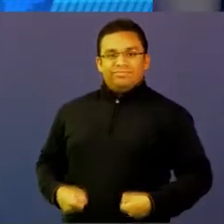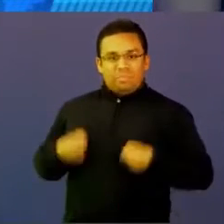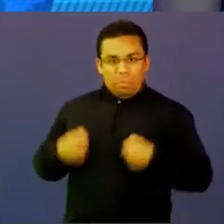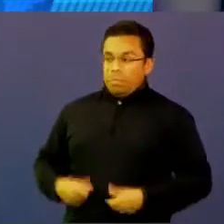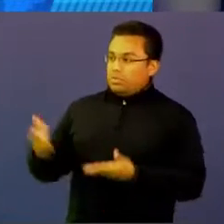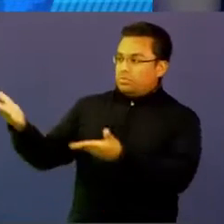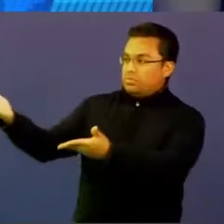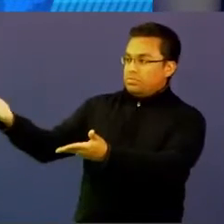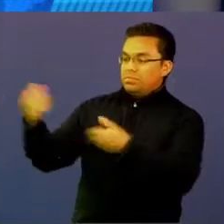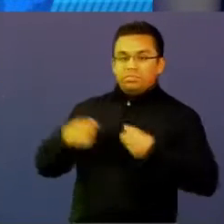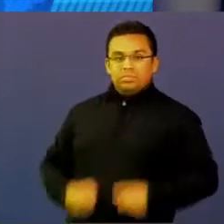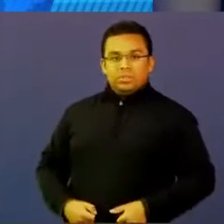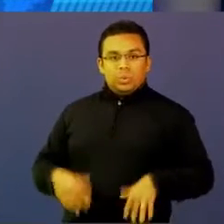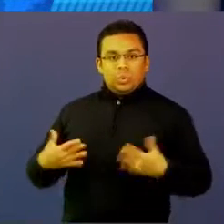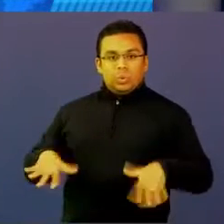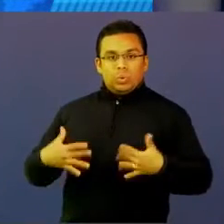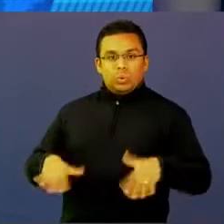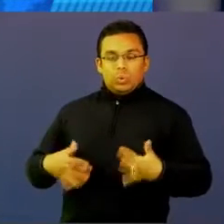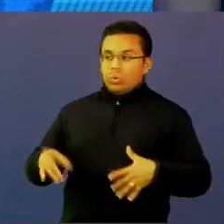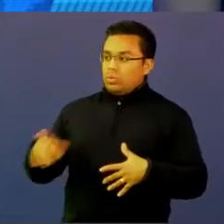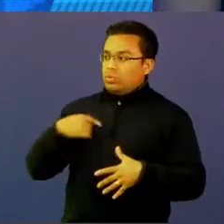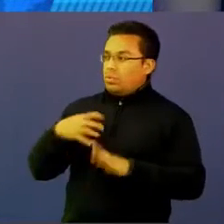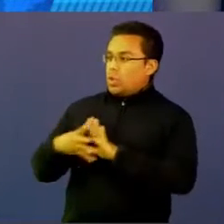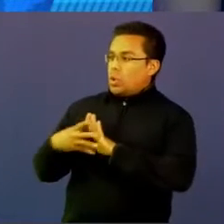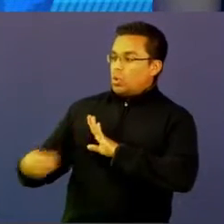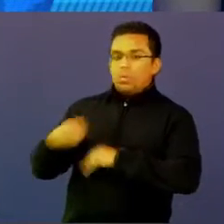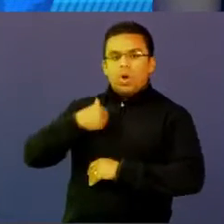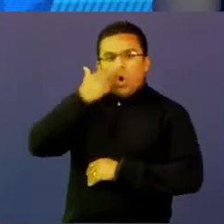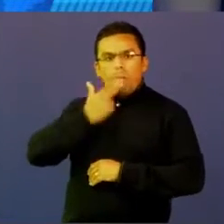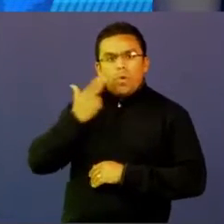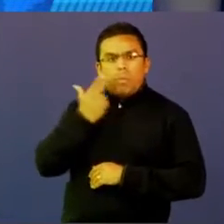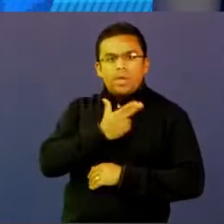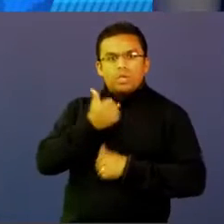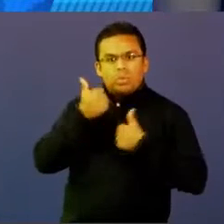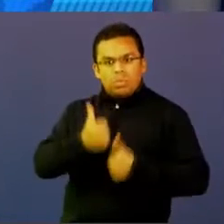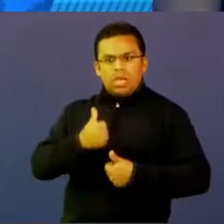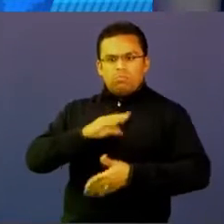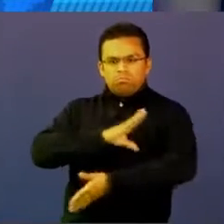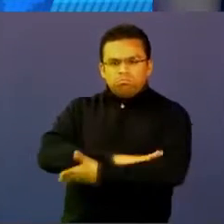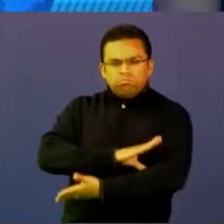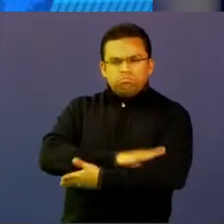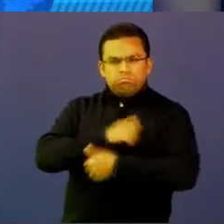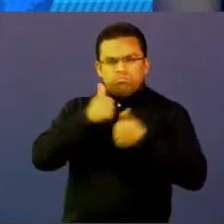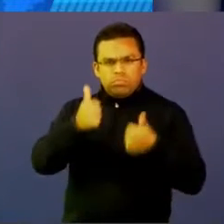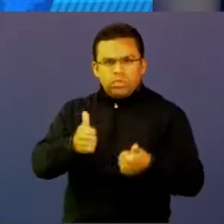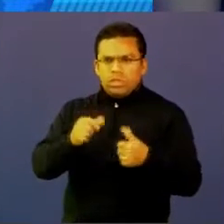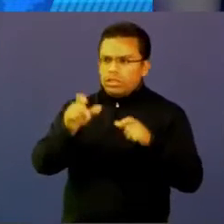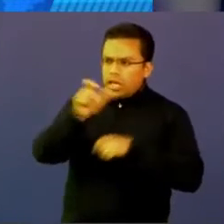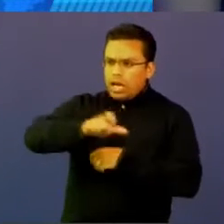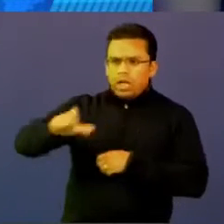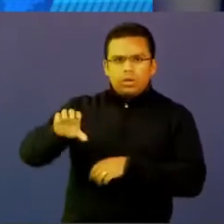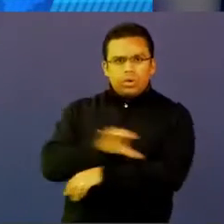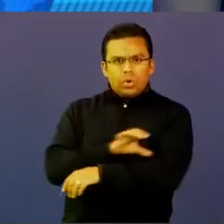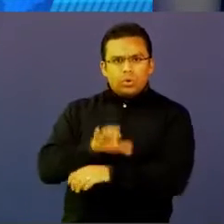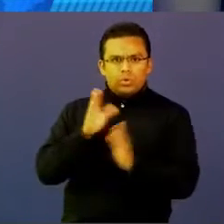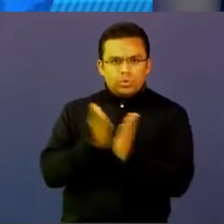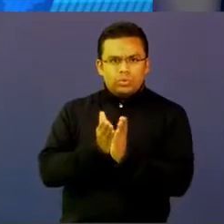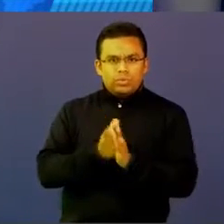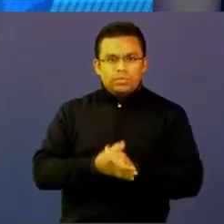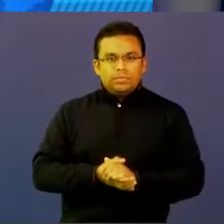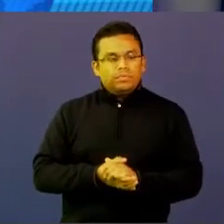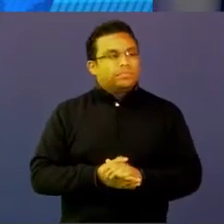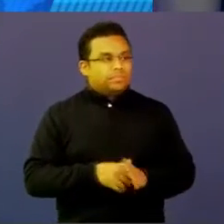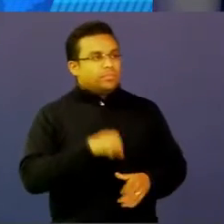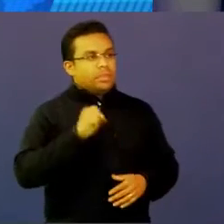la tiene? Pues yo creo que es una metáfora del compromiso y la convicción que tiene cada persona en Computadores para Educar. En Computadores para Educar